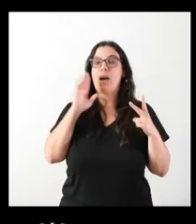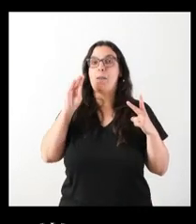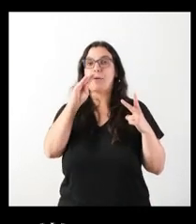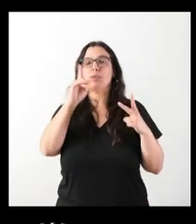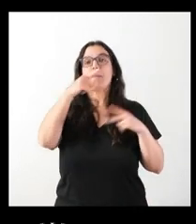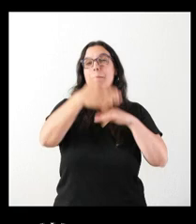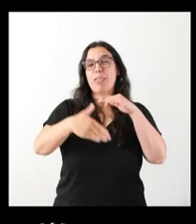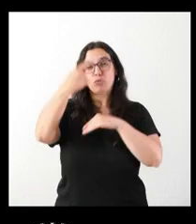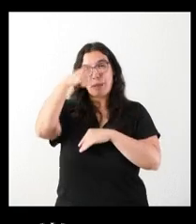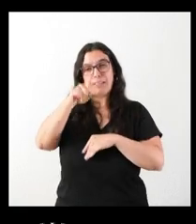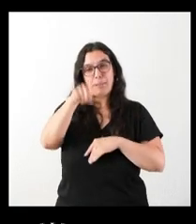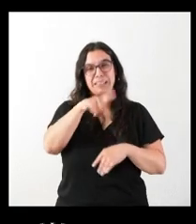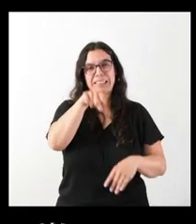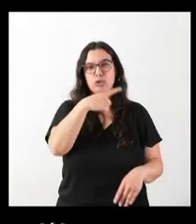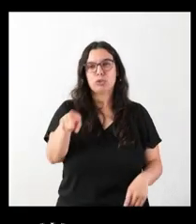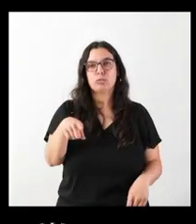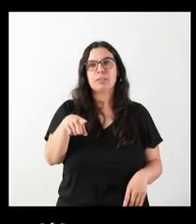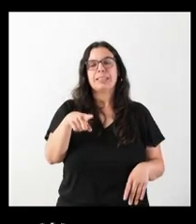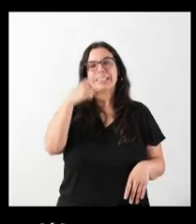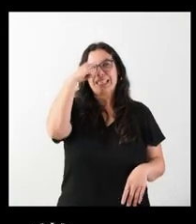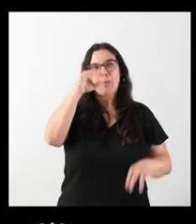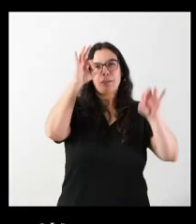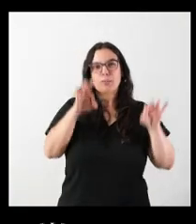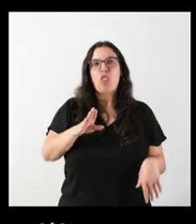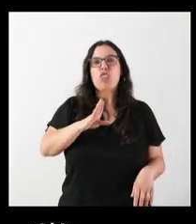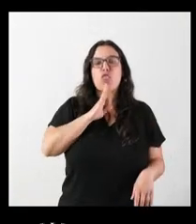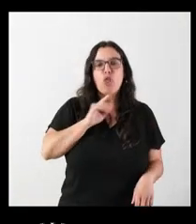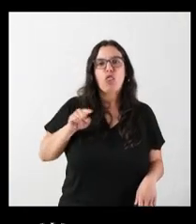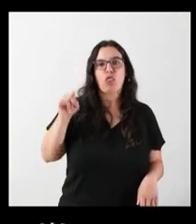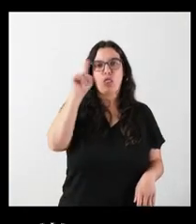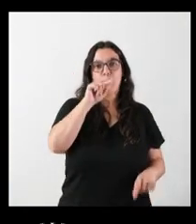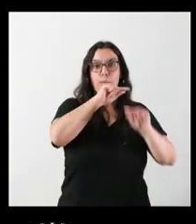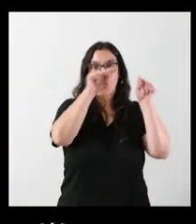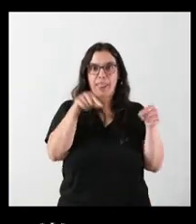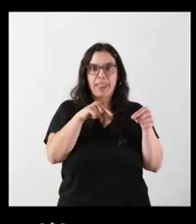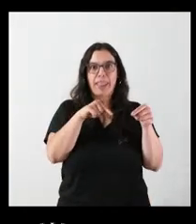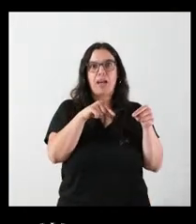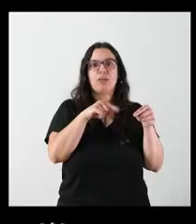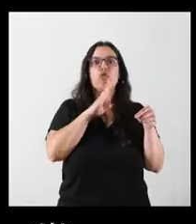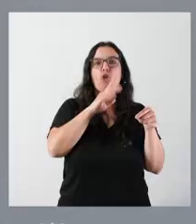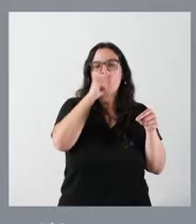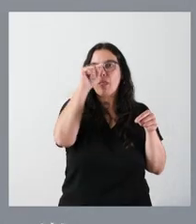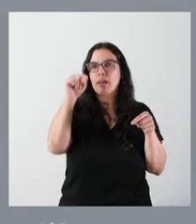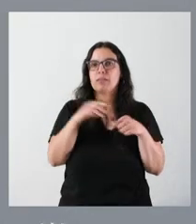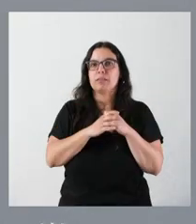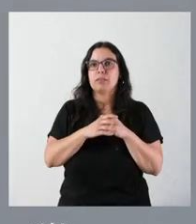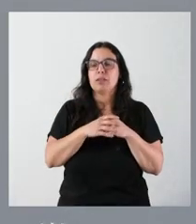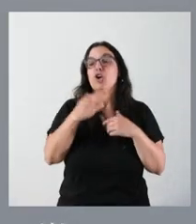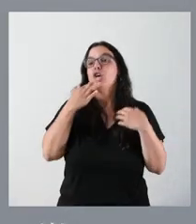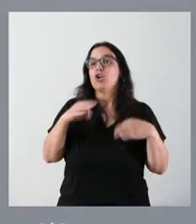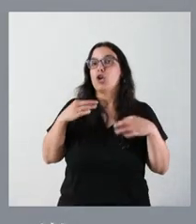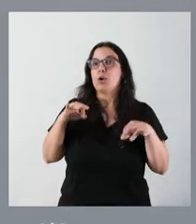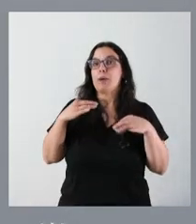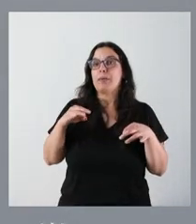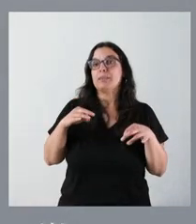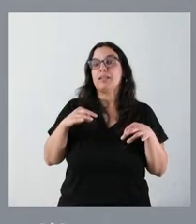plazos también se saben? ¿Se sabe exactamente dónde serían, de las provincias, los lugares? Sí, generalmente son los sitios de